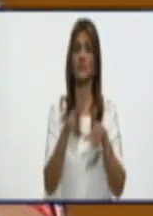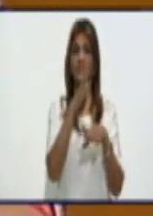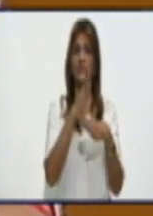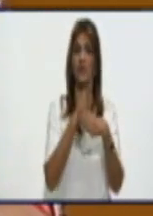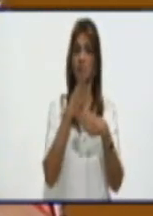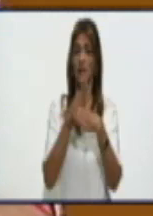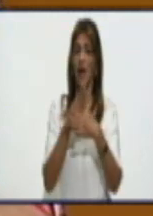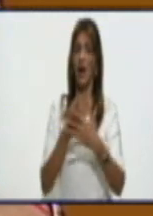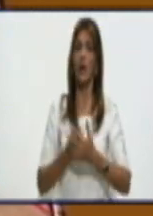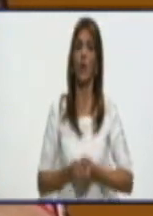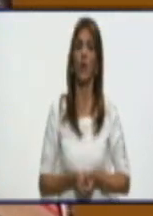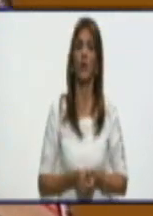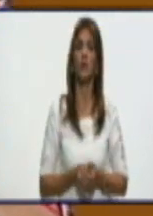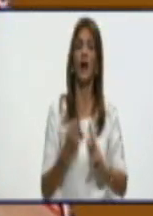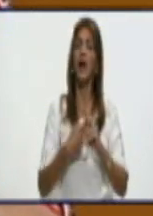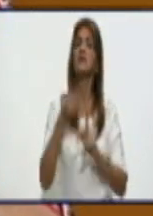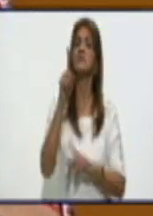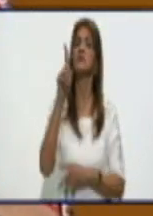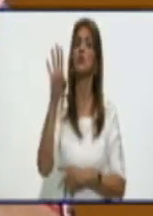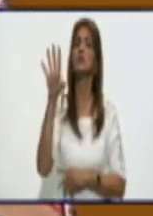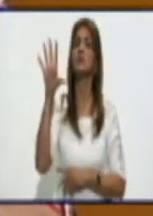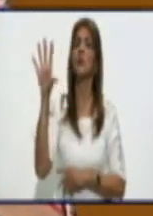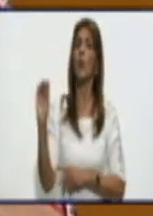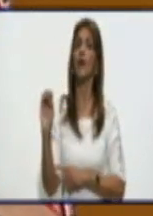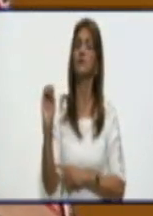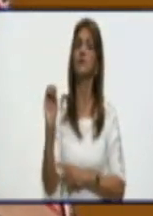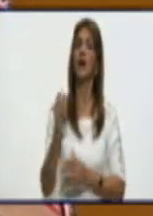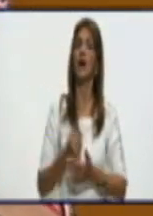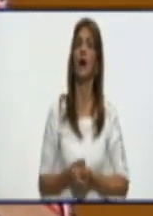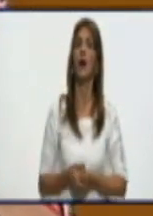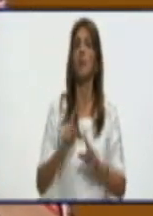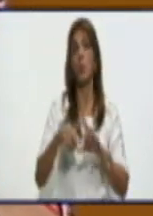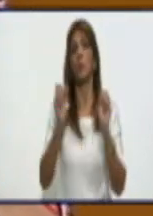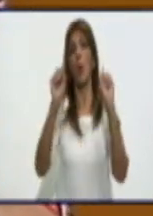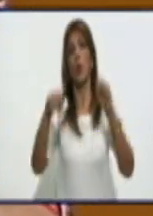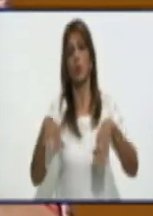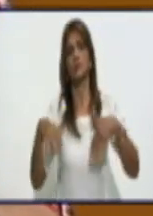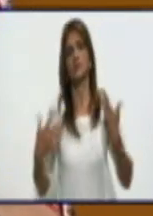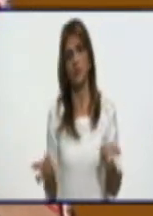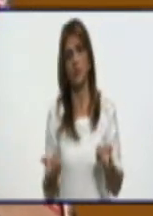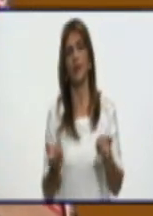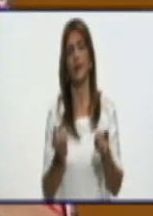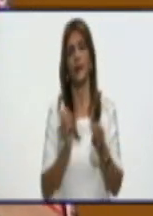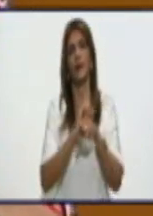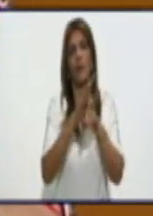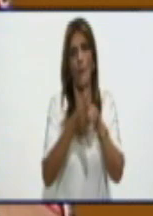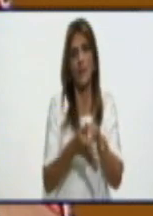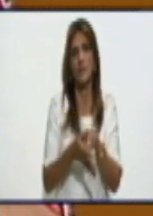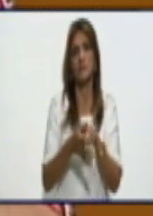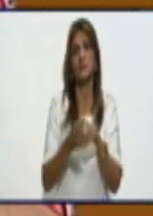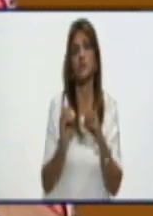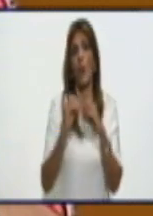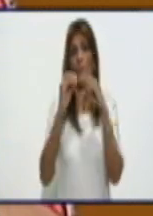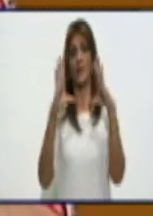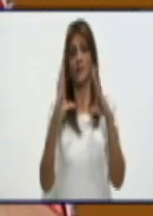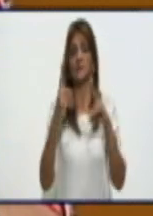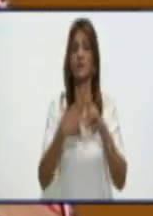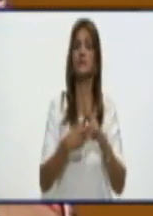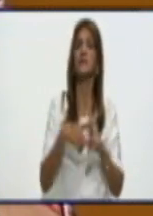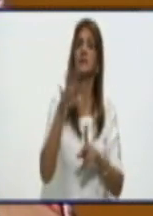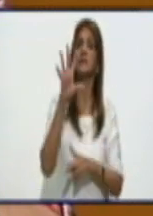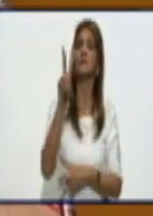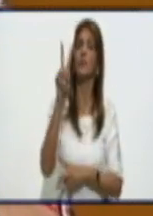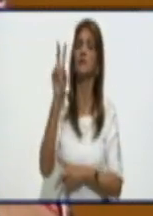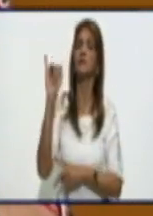Cuba. Tenemos 150 personas por concepto de sospechosos aislados y 572 por concepto de